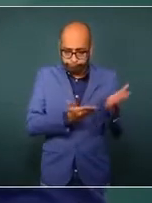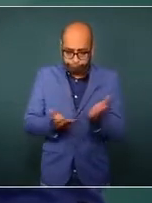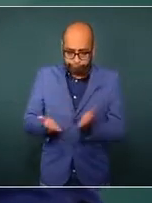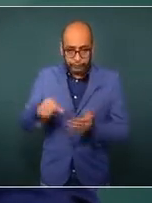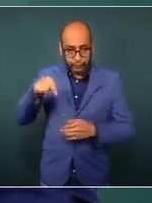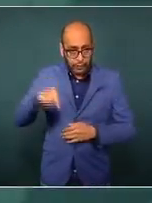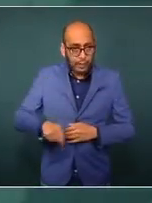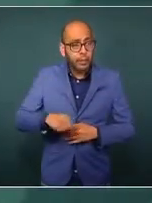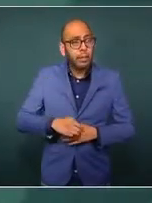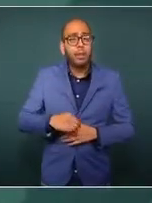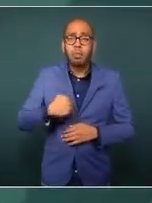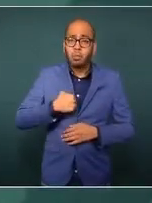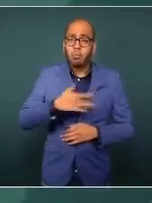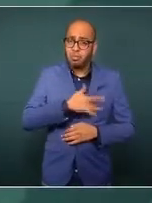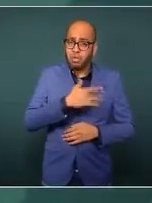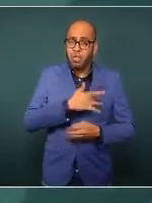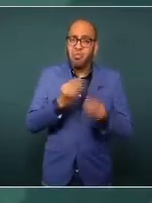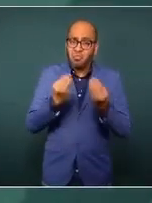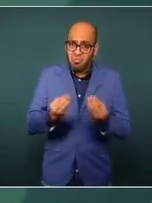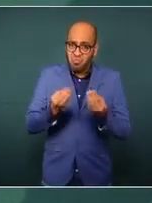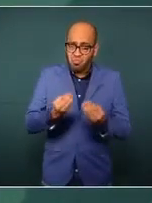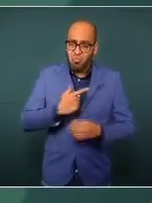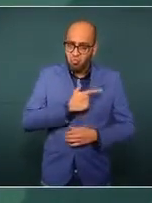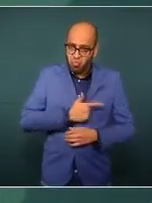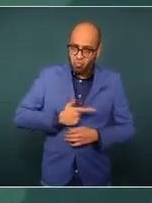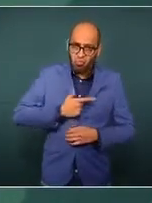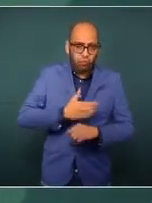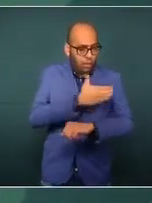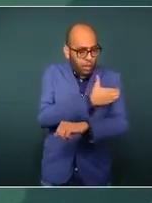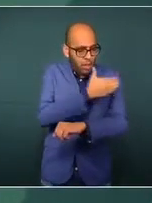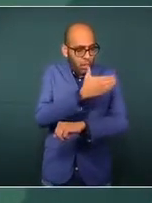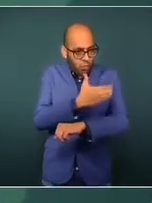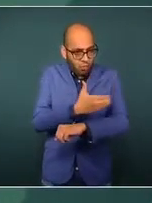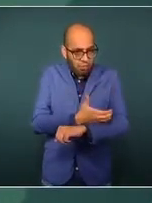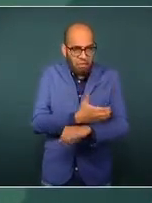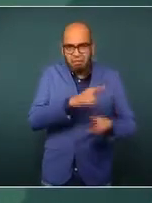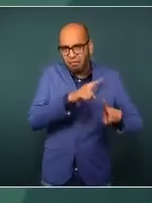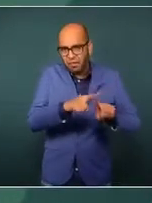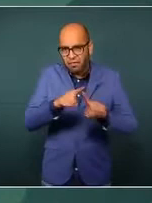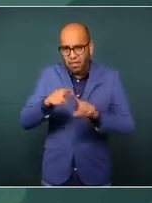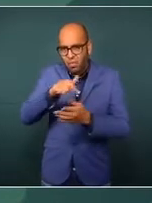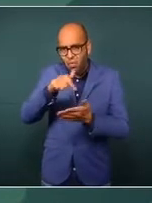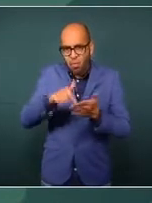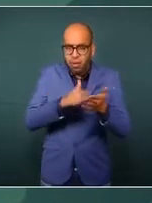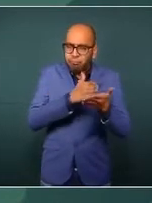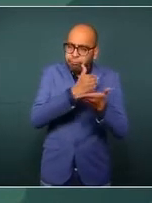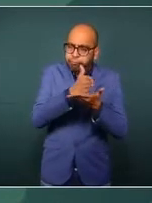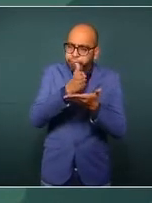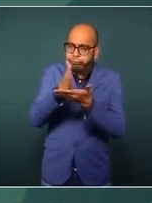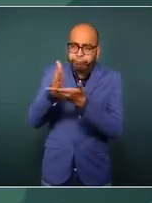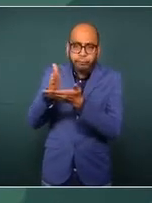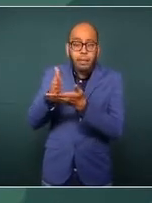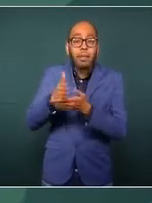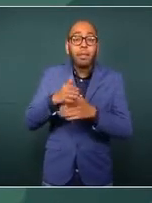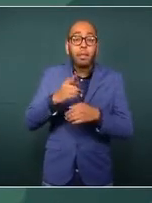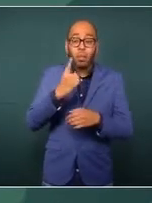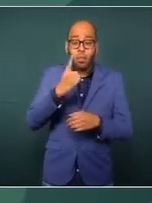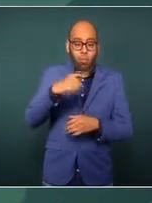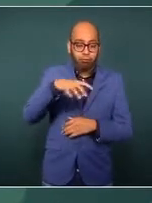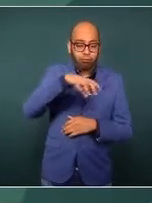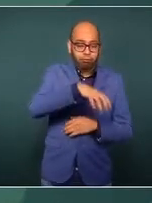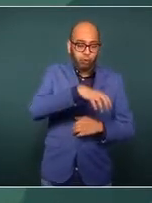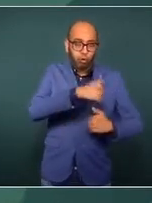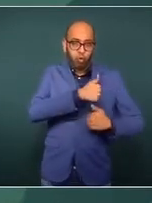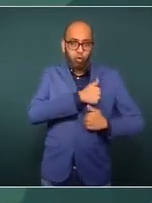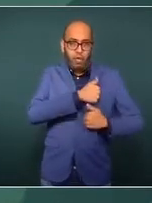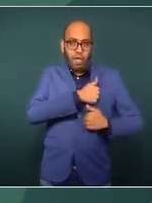encantado de acompañarlo en los eventos vamos a inaugurar un cuartel más de la Guardia